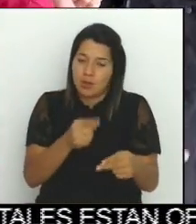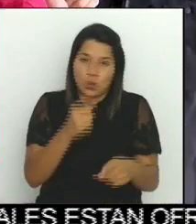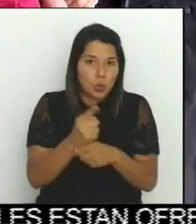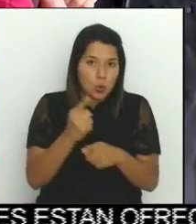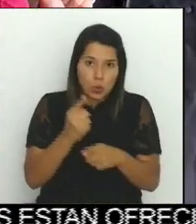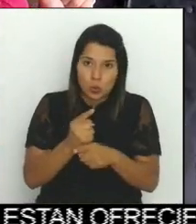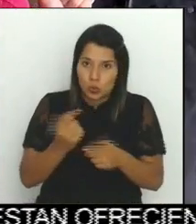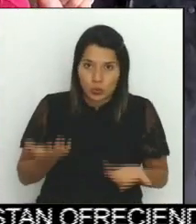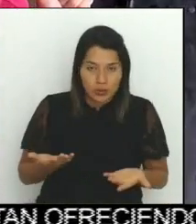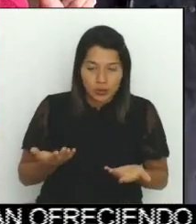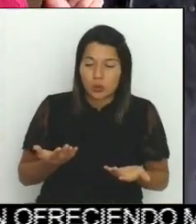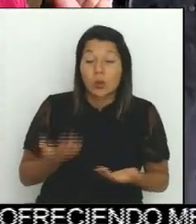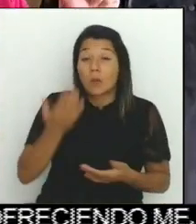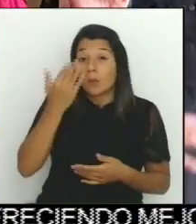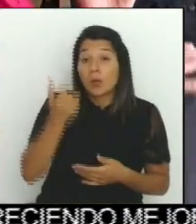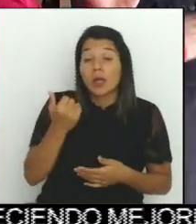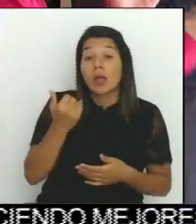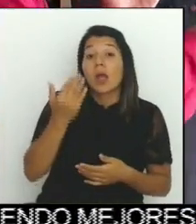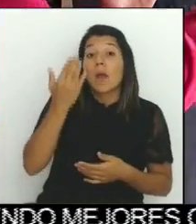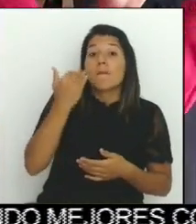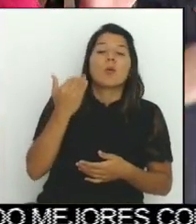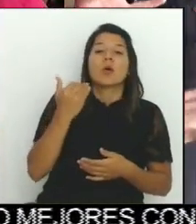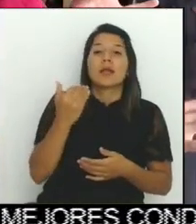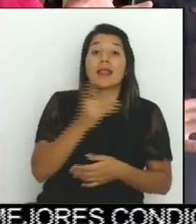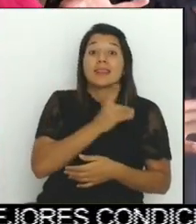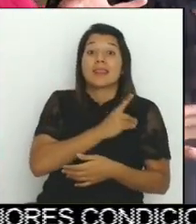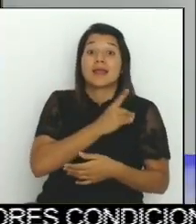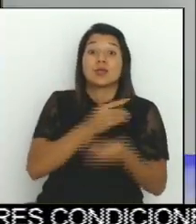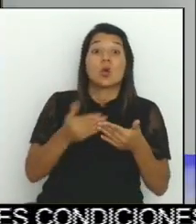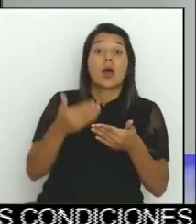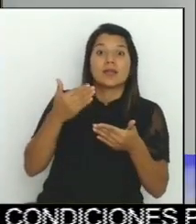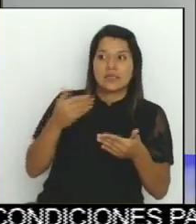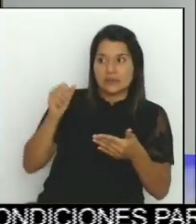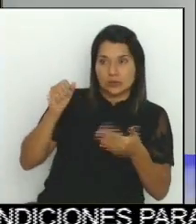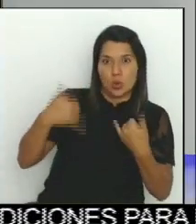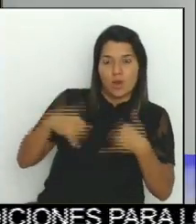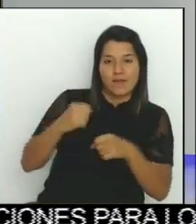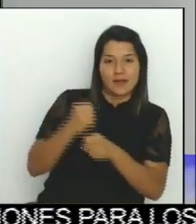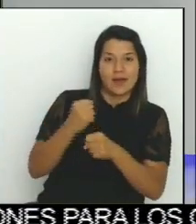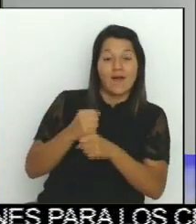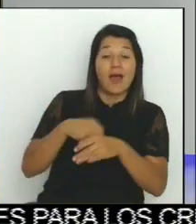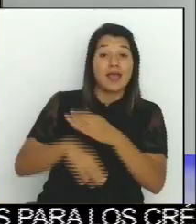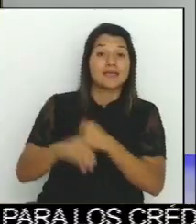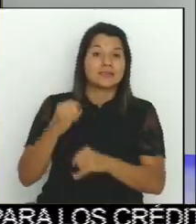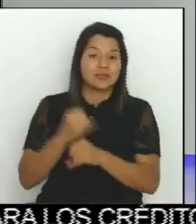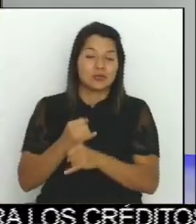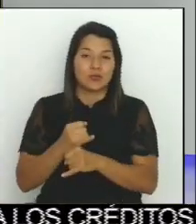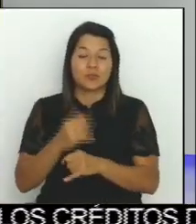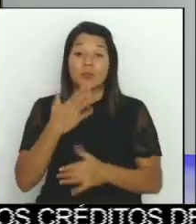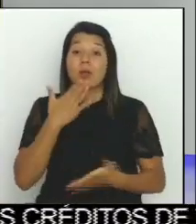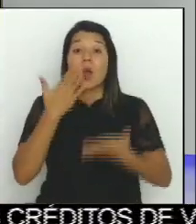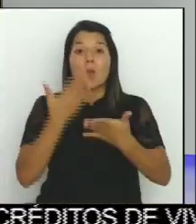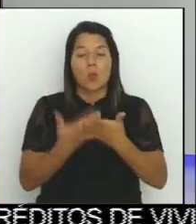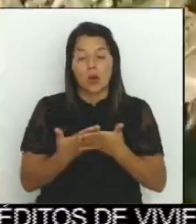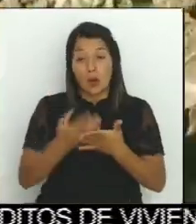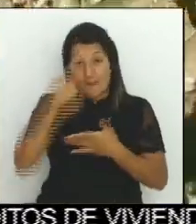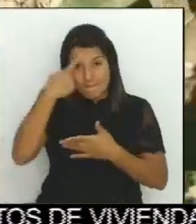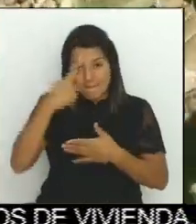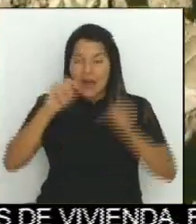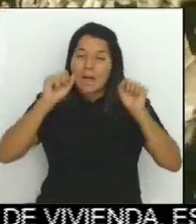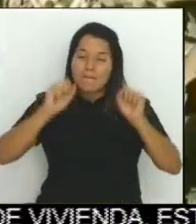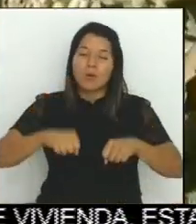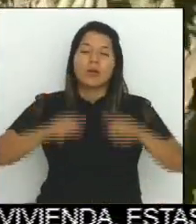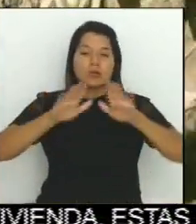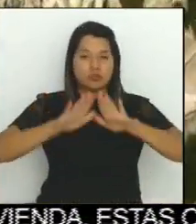antiguo director sí trabaja en la institución. Bueno, y con el fin de aliviar la situación que viven